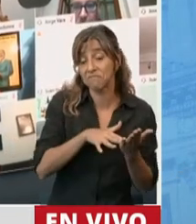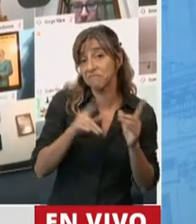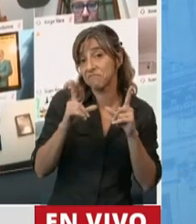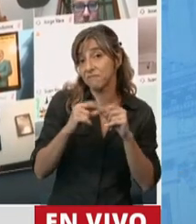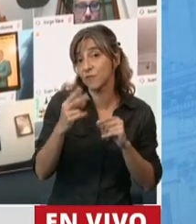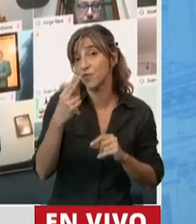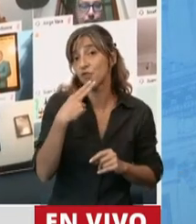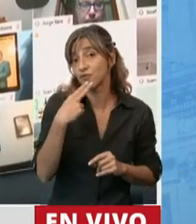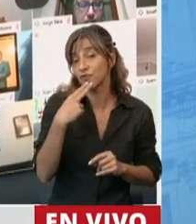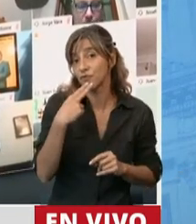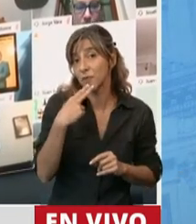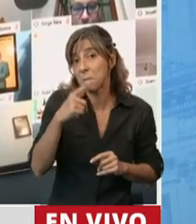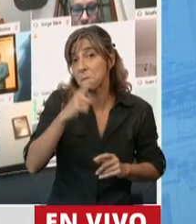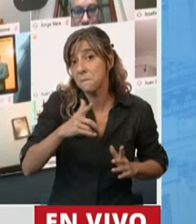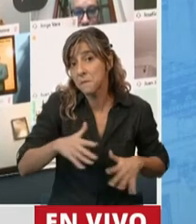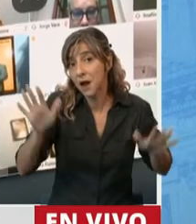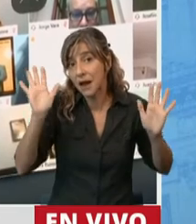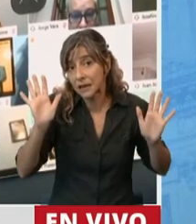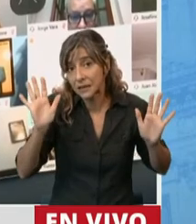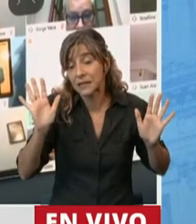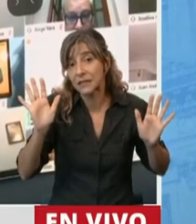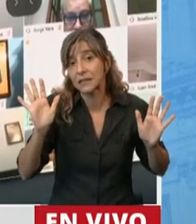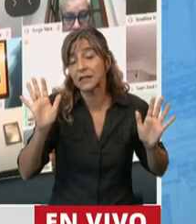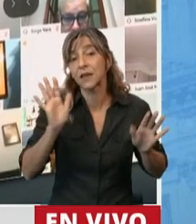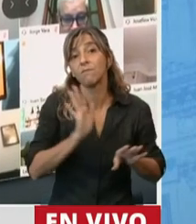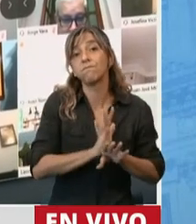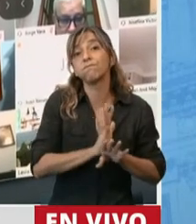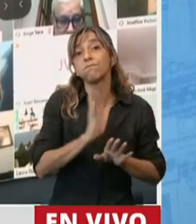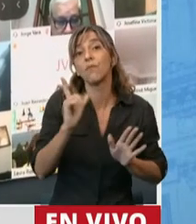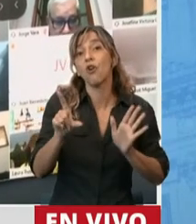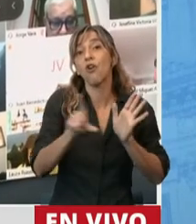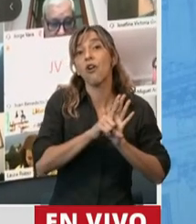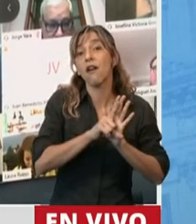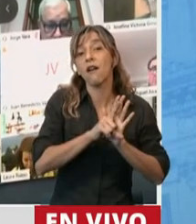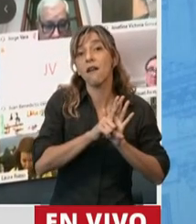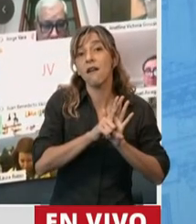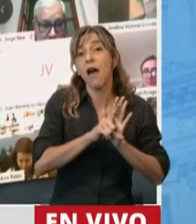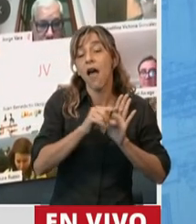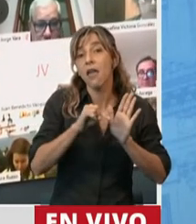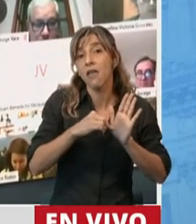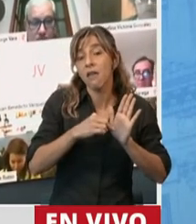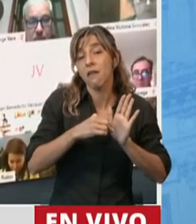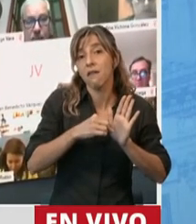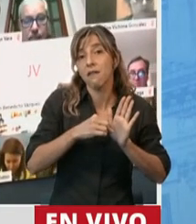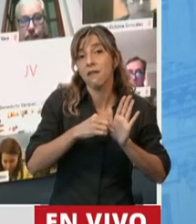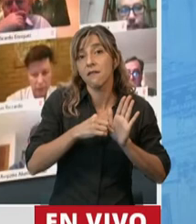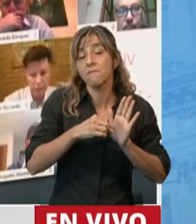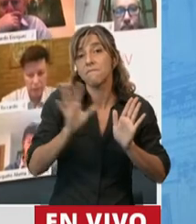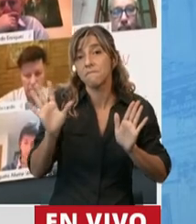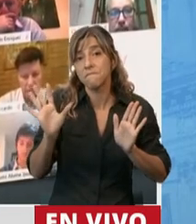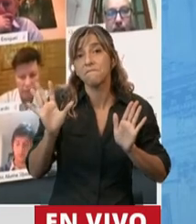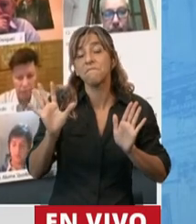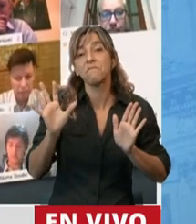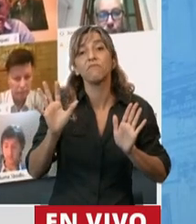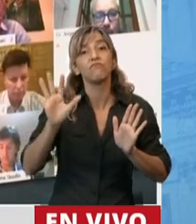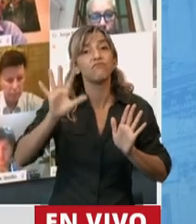parece indicar que la ley no sería aplicable en el territorio de cada uno de los